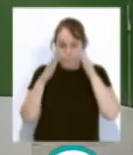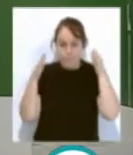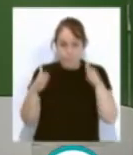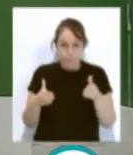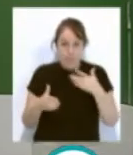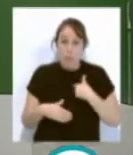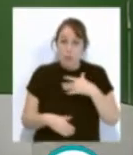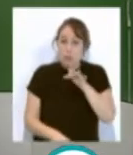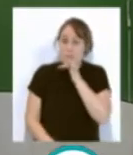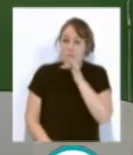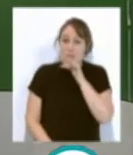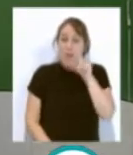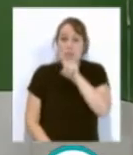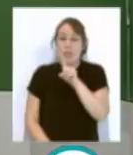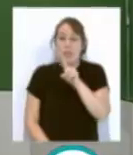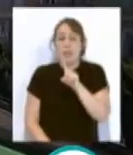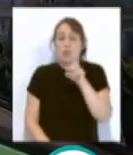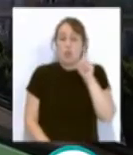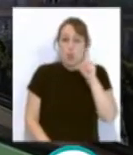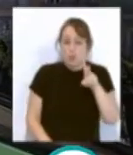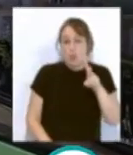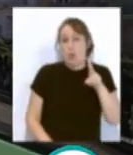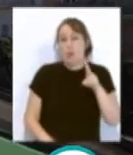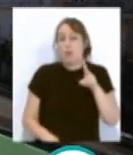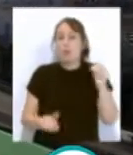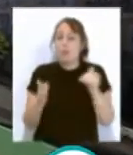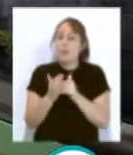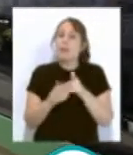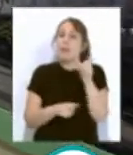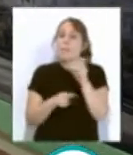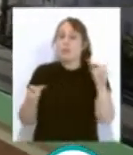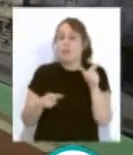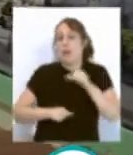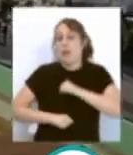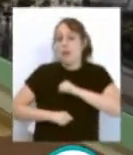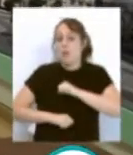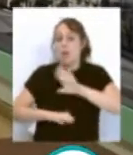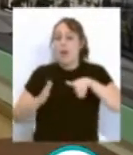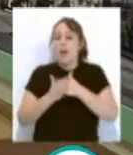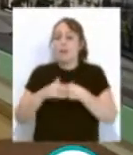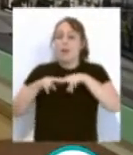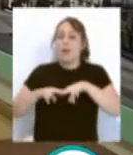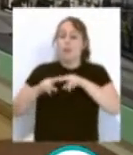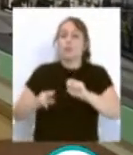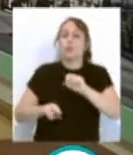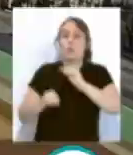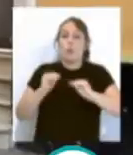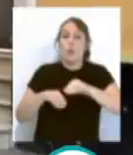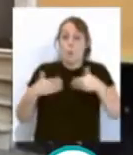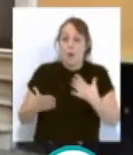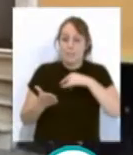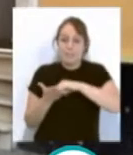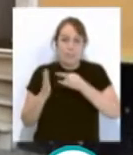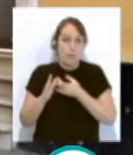hayan aún 112.000 personas esperando la resolución de sus expedientes. Para la parlamentaria no hace falta una reforma del sistema,